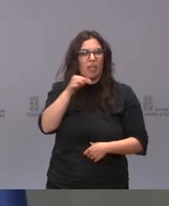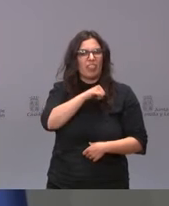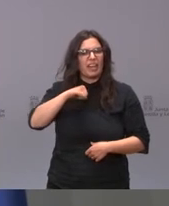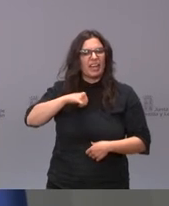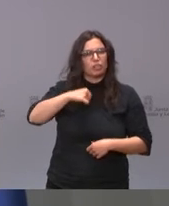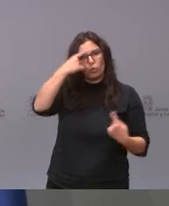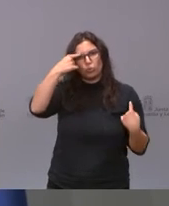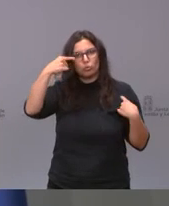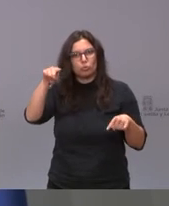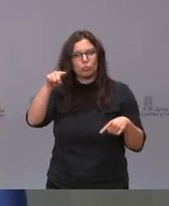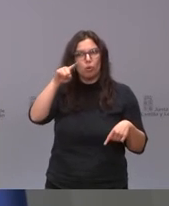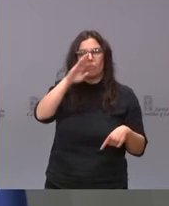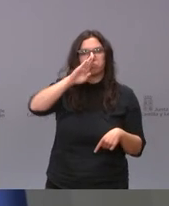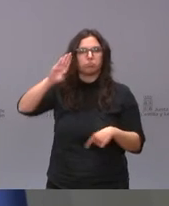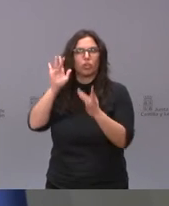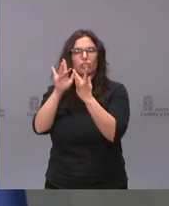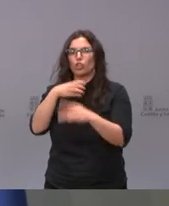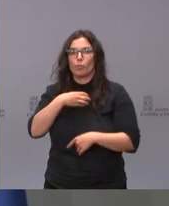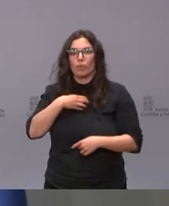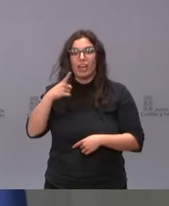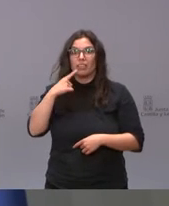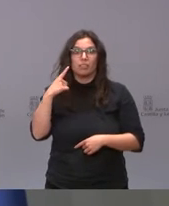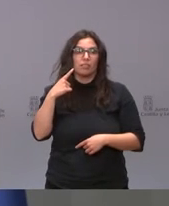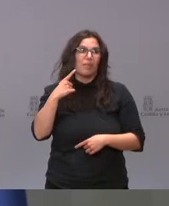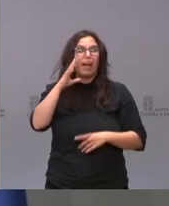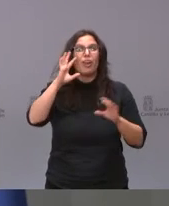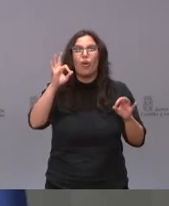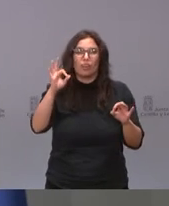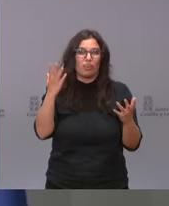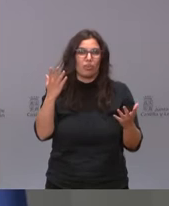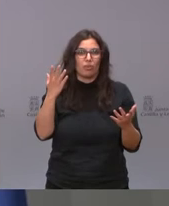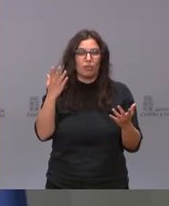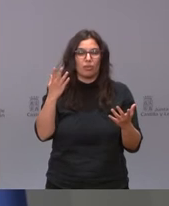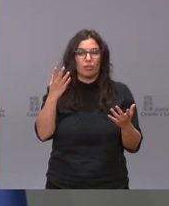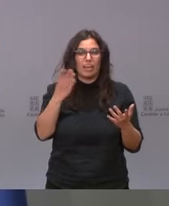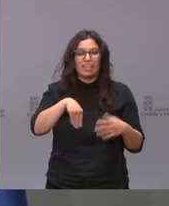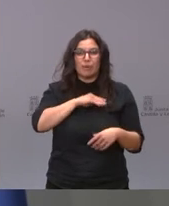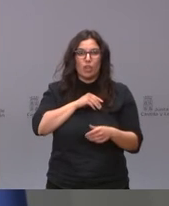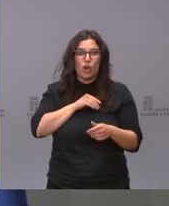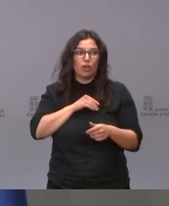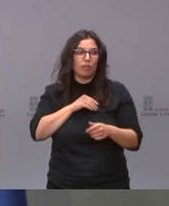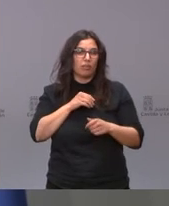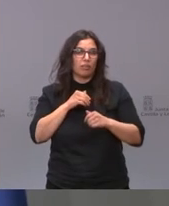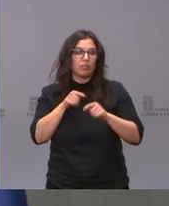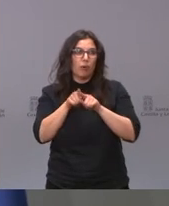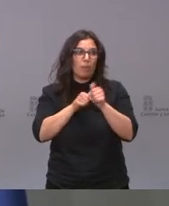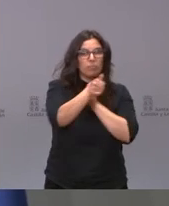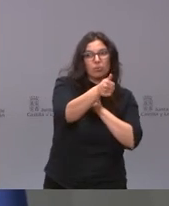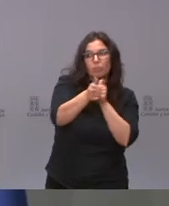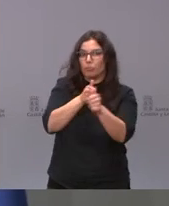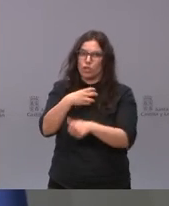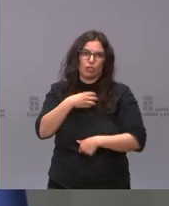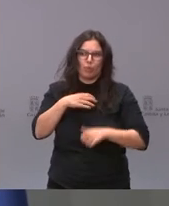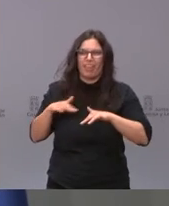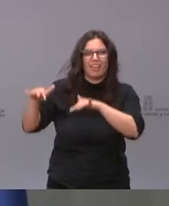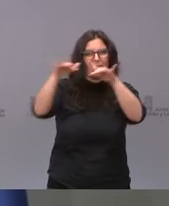hizo manifestación en contra porque además es de una justicia elemental no hay españoles de primera ni de segunda y por